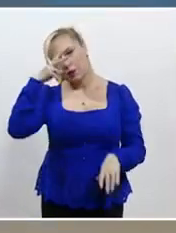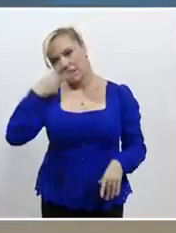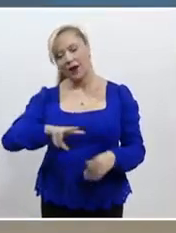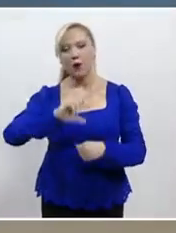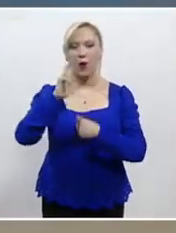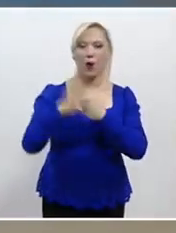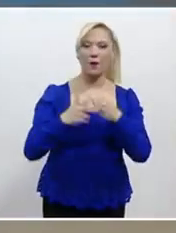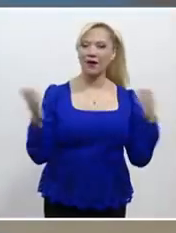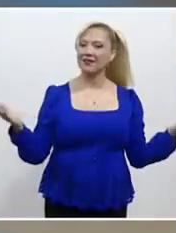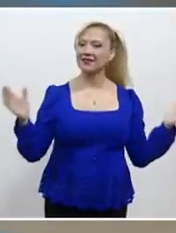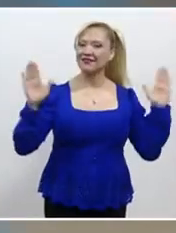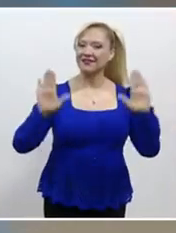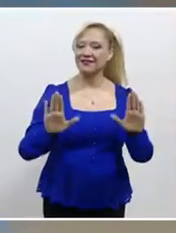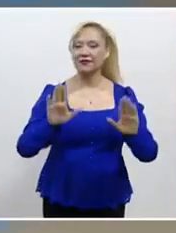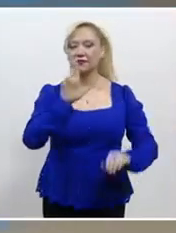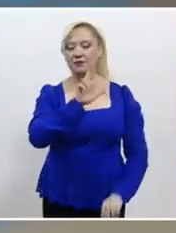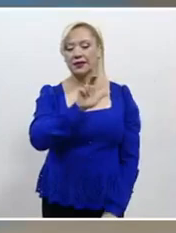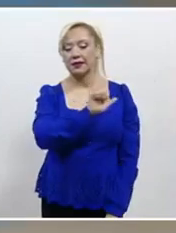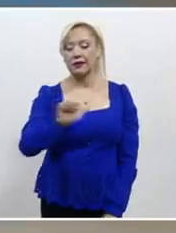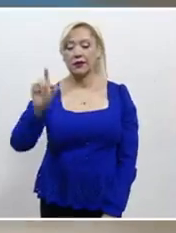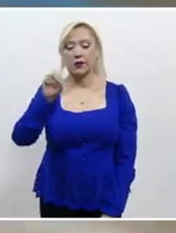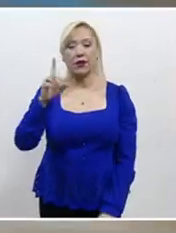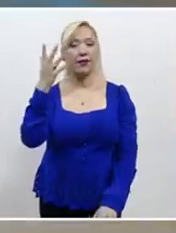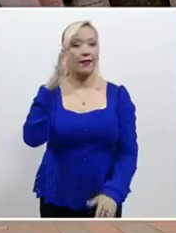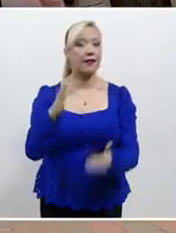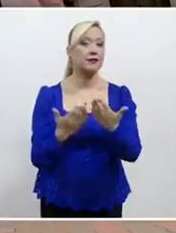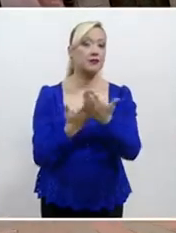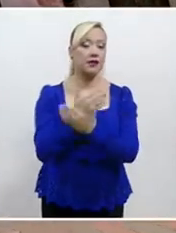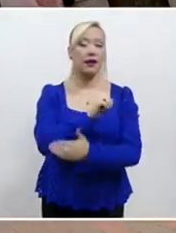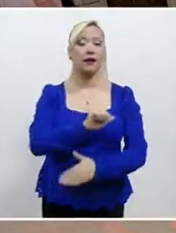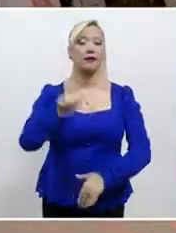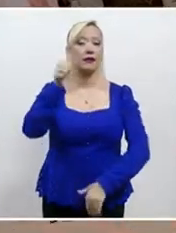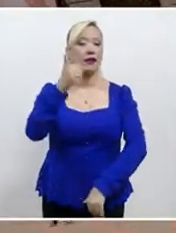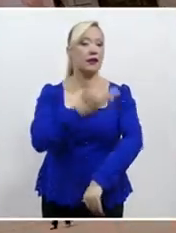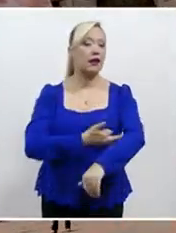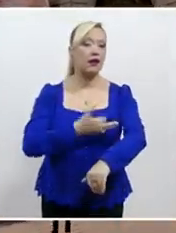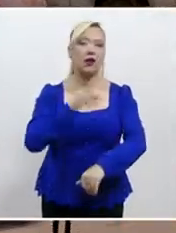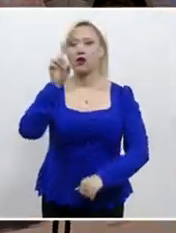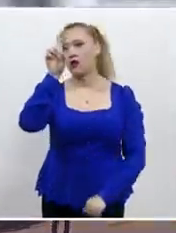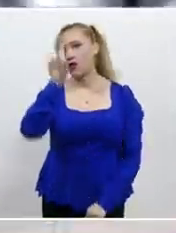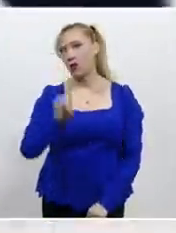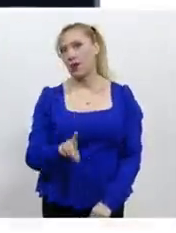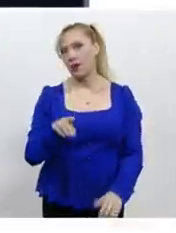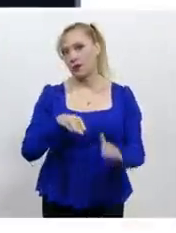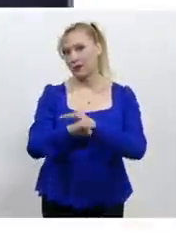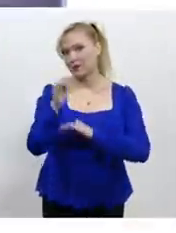Europa. De martes a domingo, de 10 a 18 horas. Entrada libre los domingos.